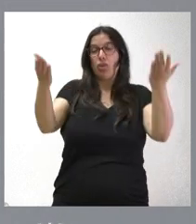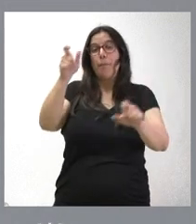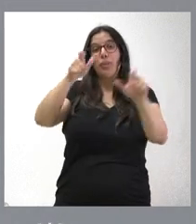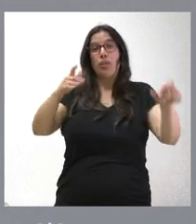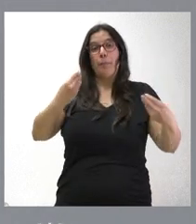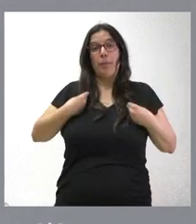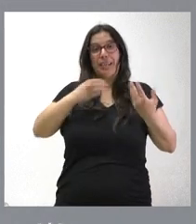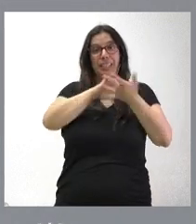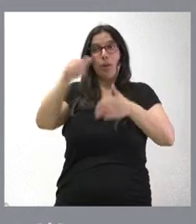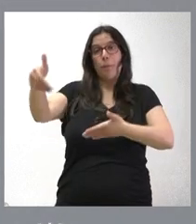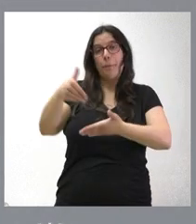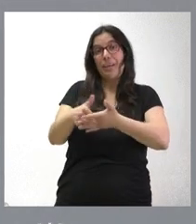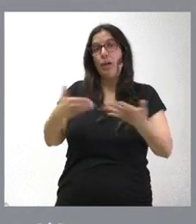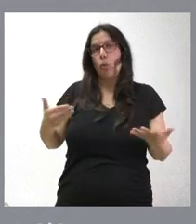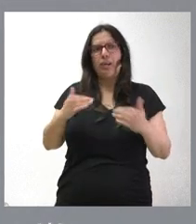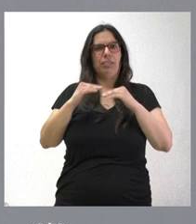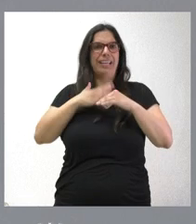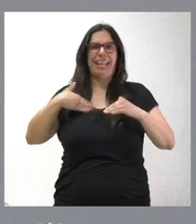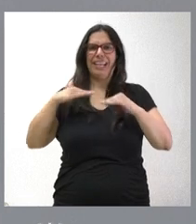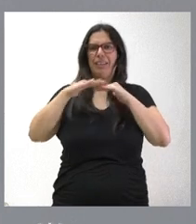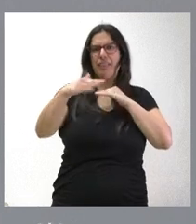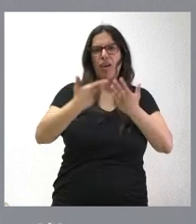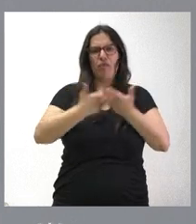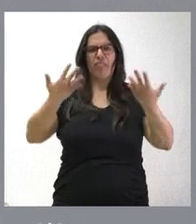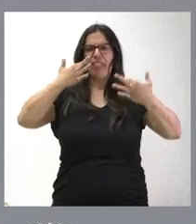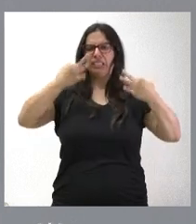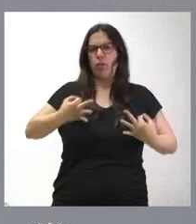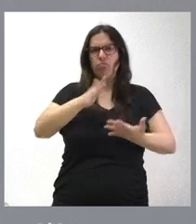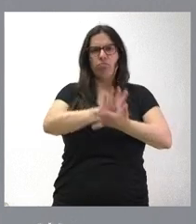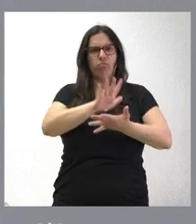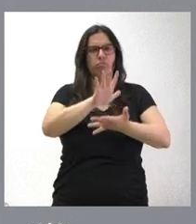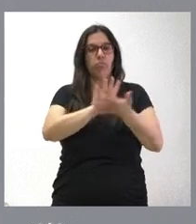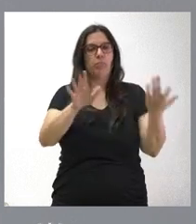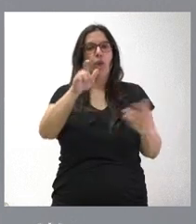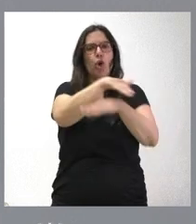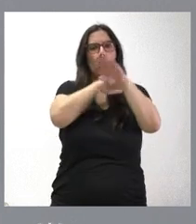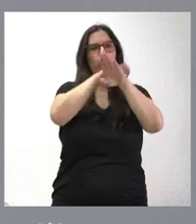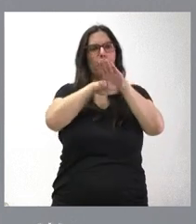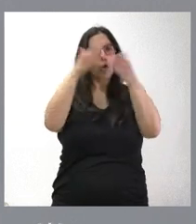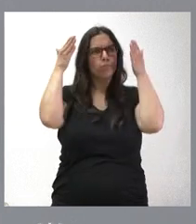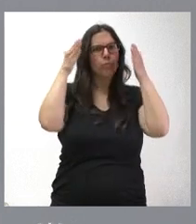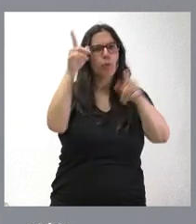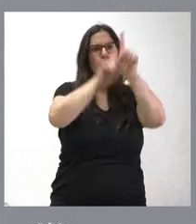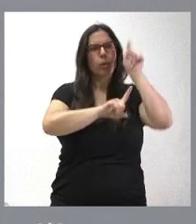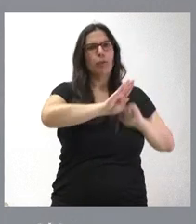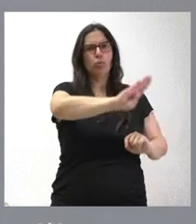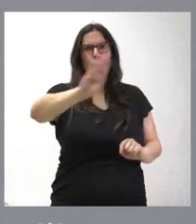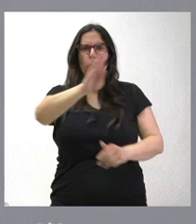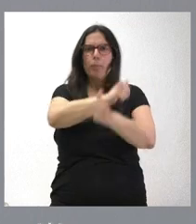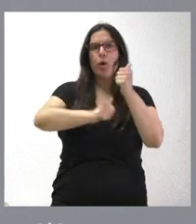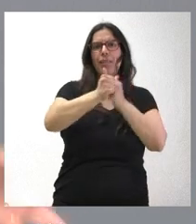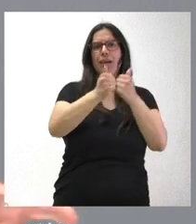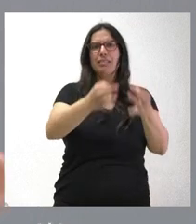Castilla y León básicamente es estabilidad, confianza, seguridad, un Gobierno que esté atento a sus problemas, que anteponga siempre